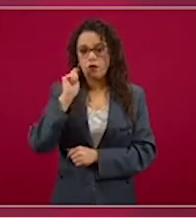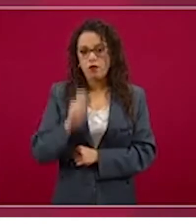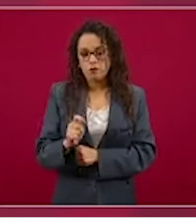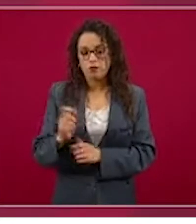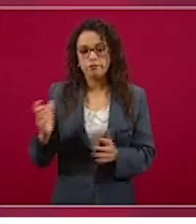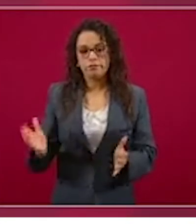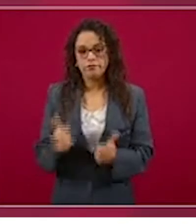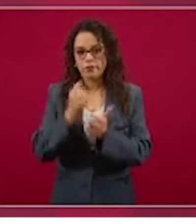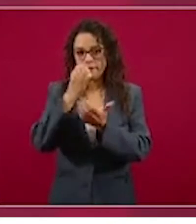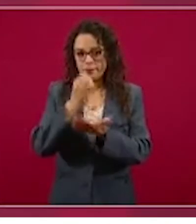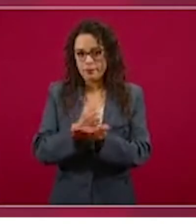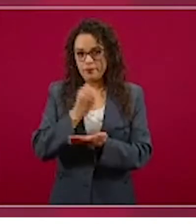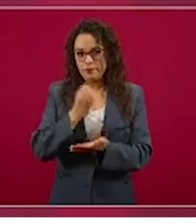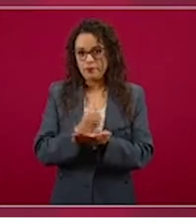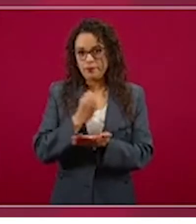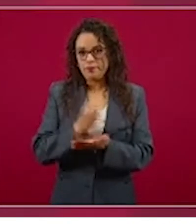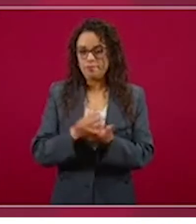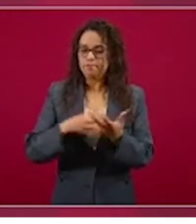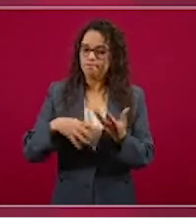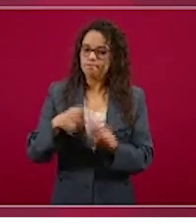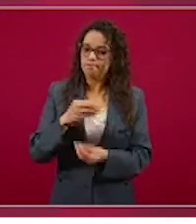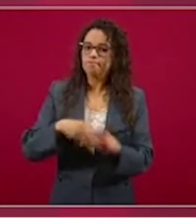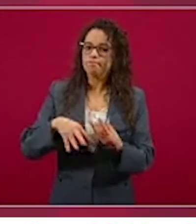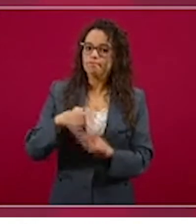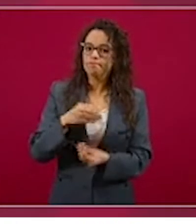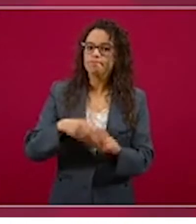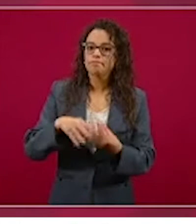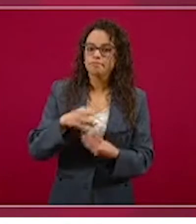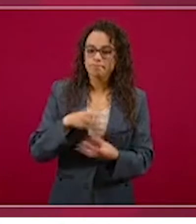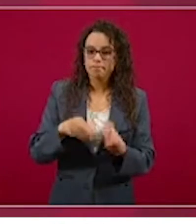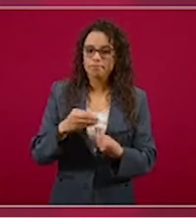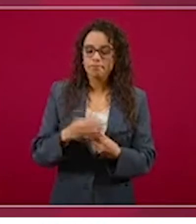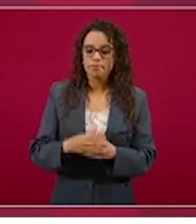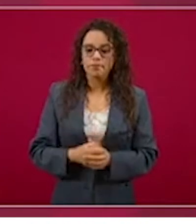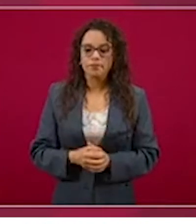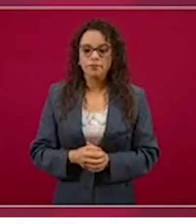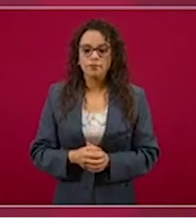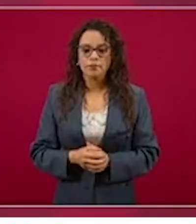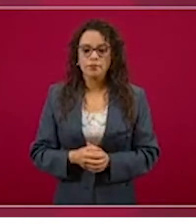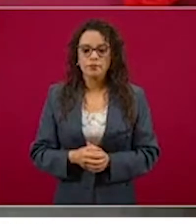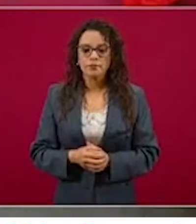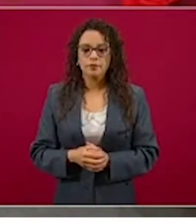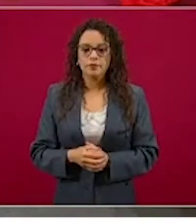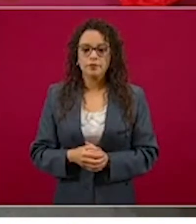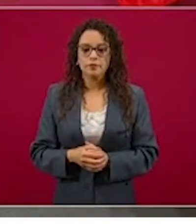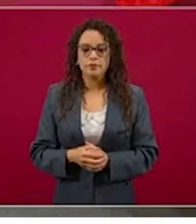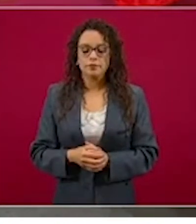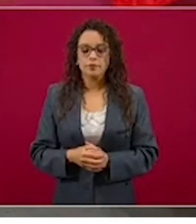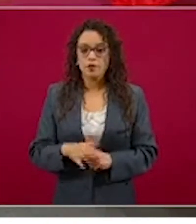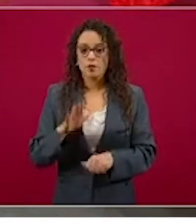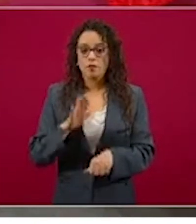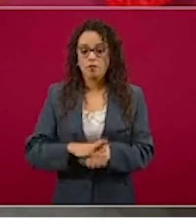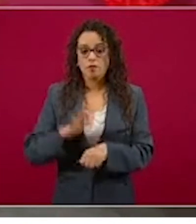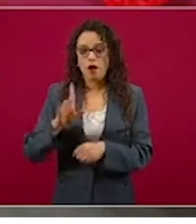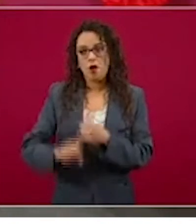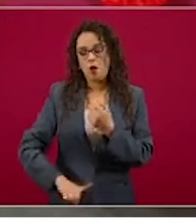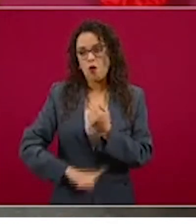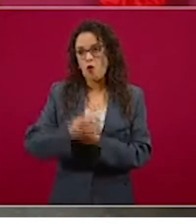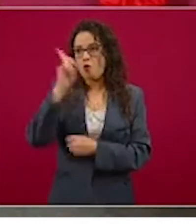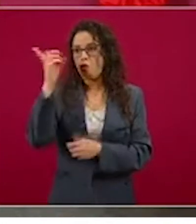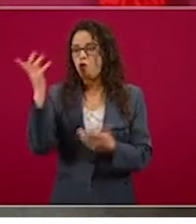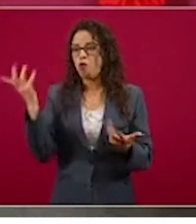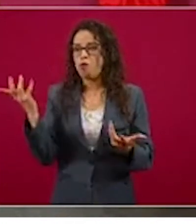que se precipitó por la pandemia. No